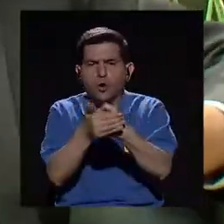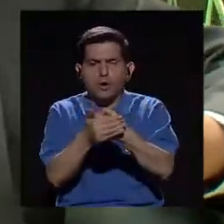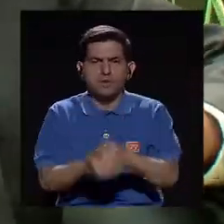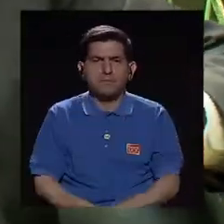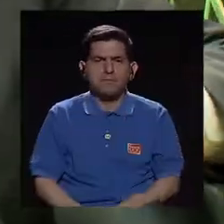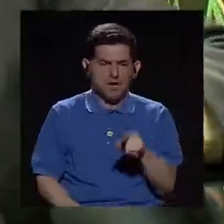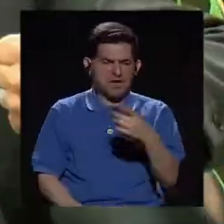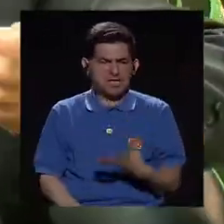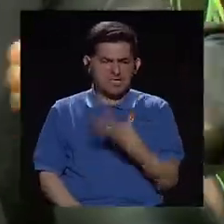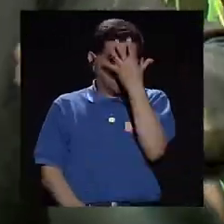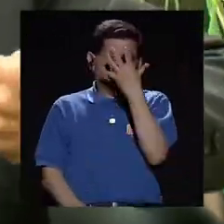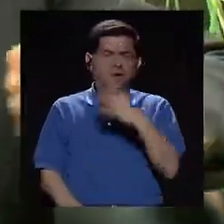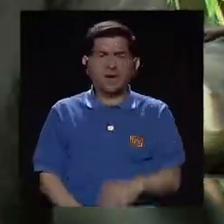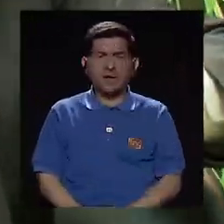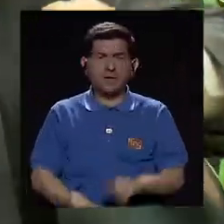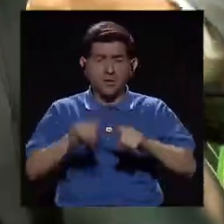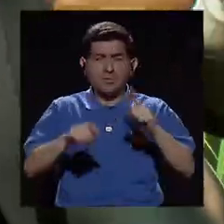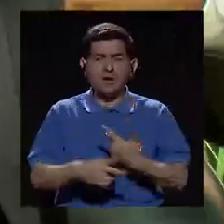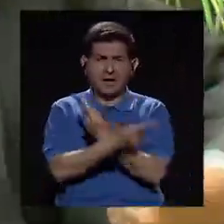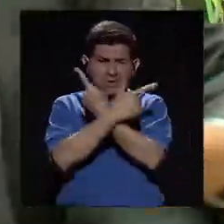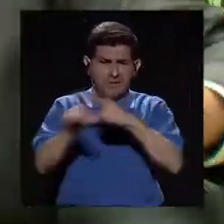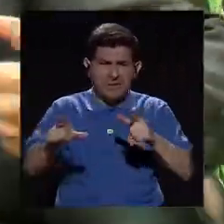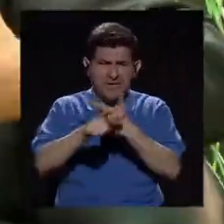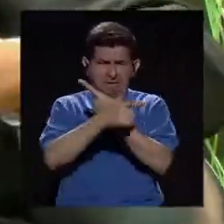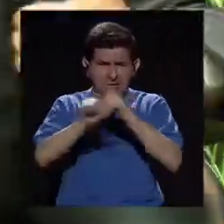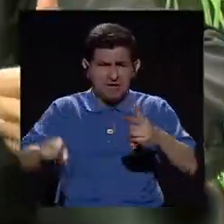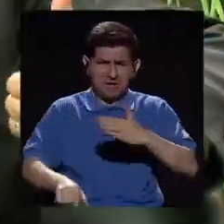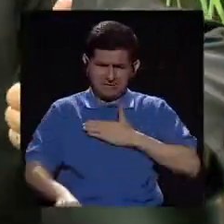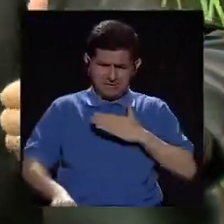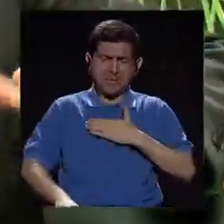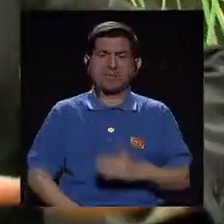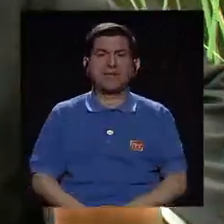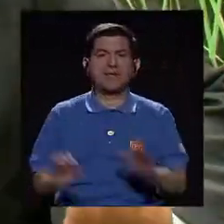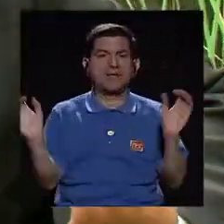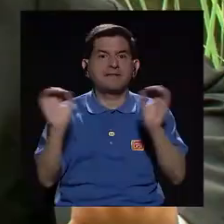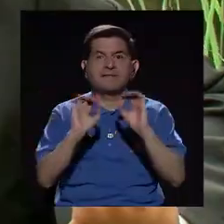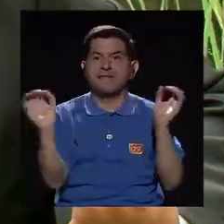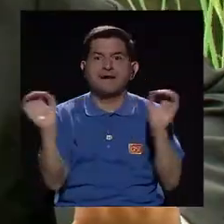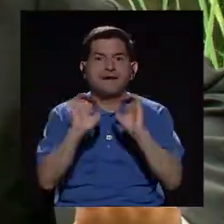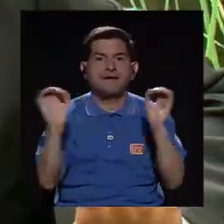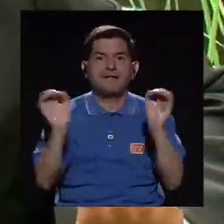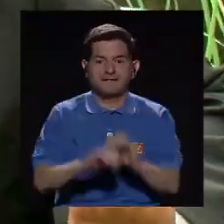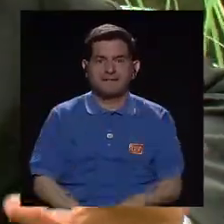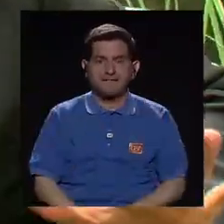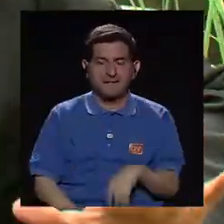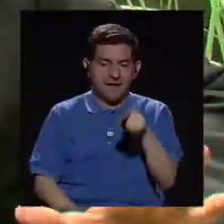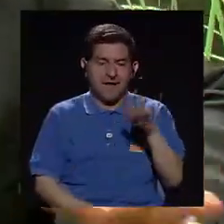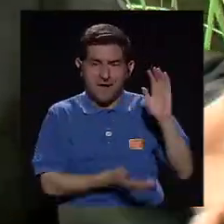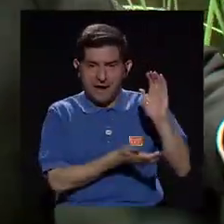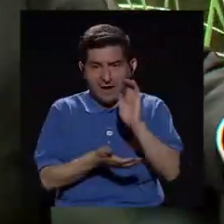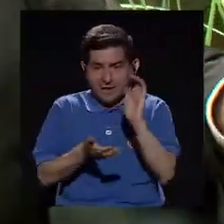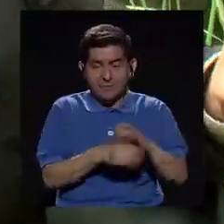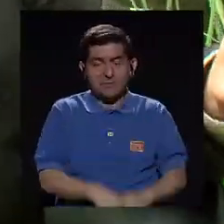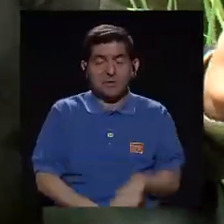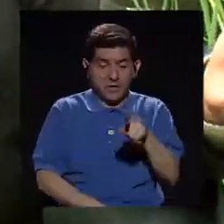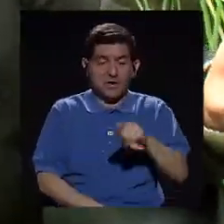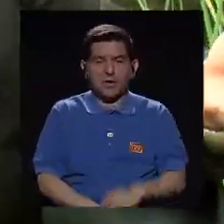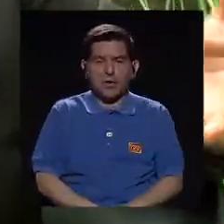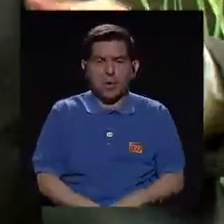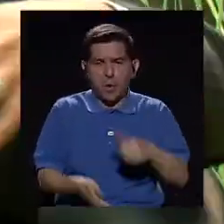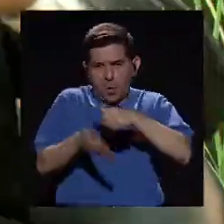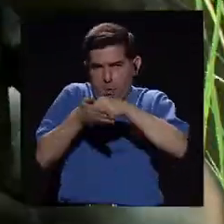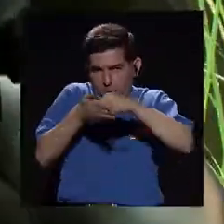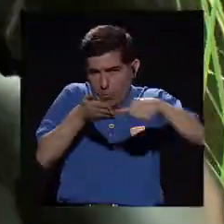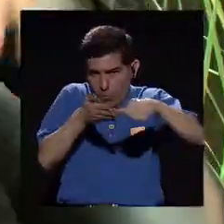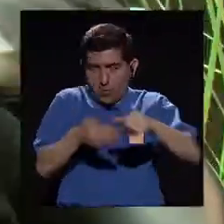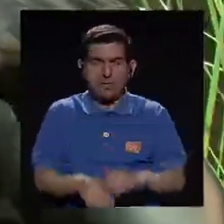muñeco porque estaba furioso y le decía, ¡Pero, soltame, hombre, soltame! Y nada que lo soltaba porque el muñeco era pegajoso.